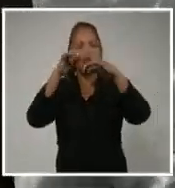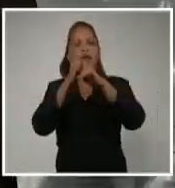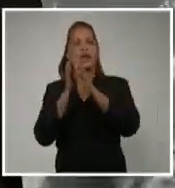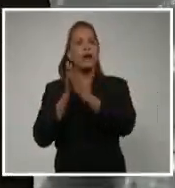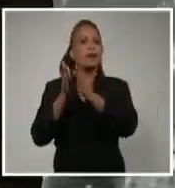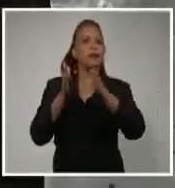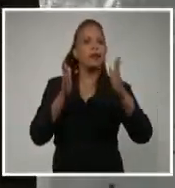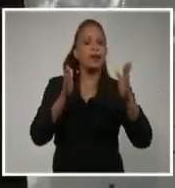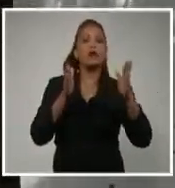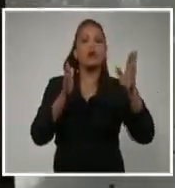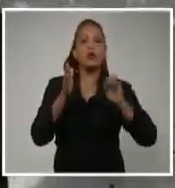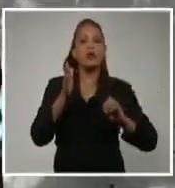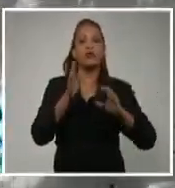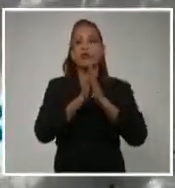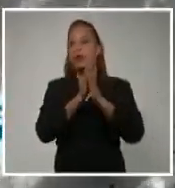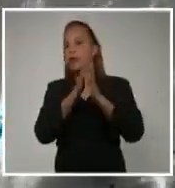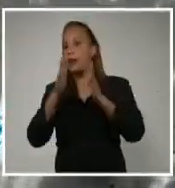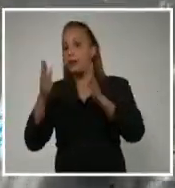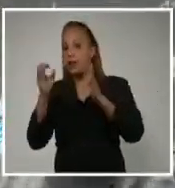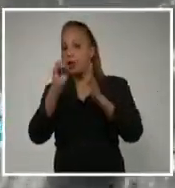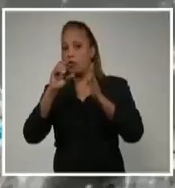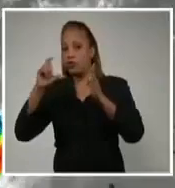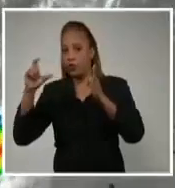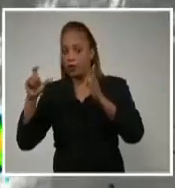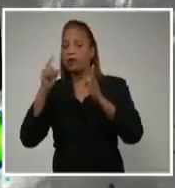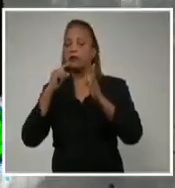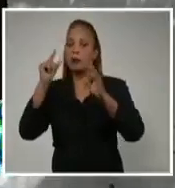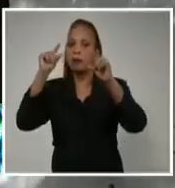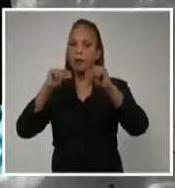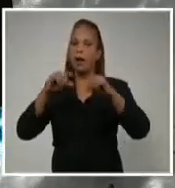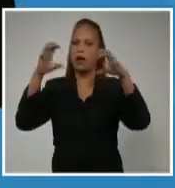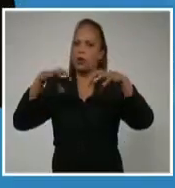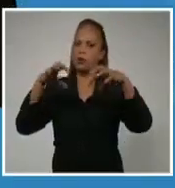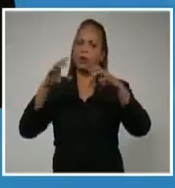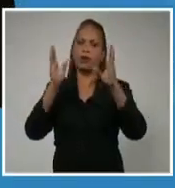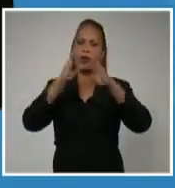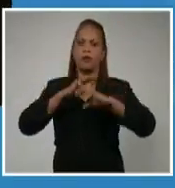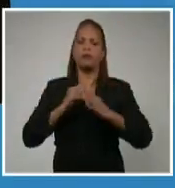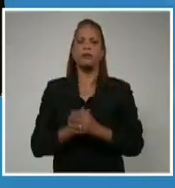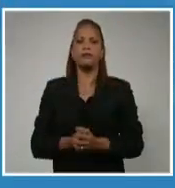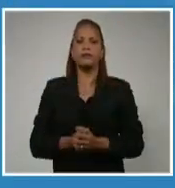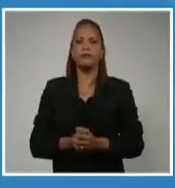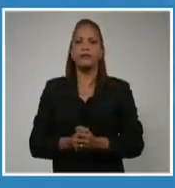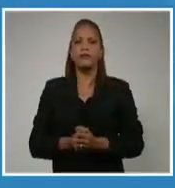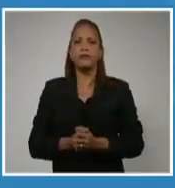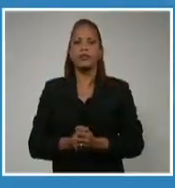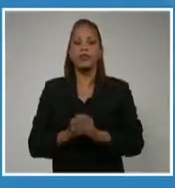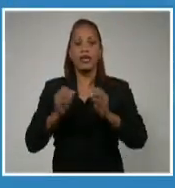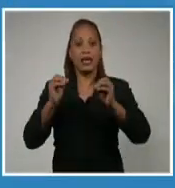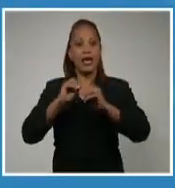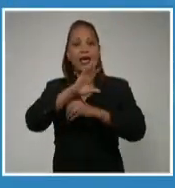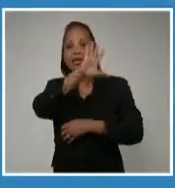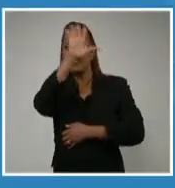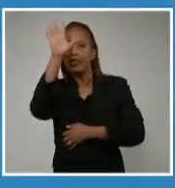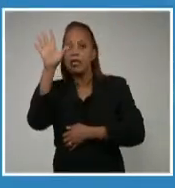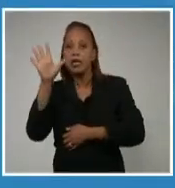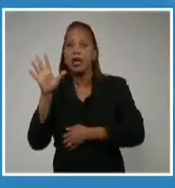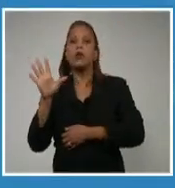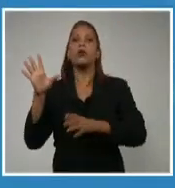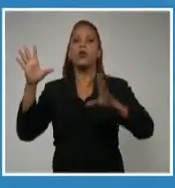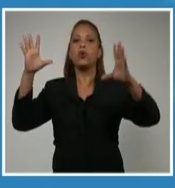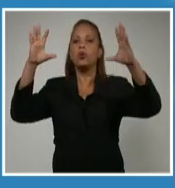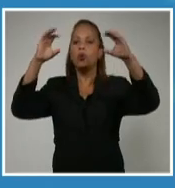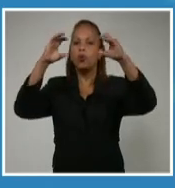occidental del país, baja la probabilidad de lluvia. En el pronóstico entonces, vamos a tener cielo parcialmente nublado,